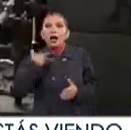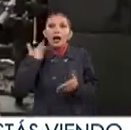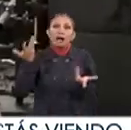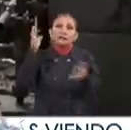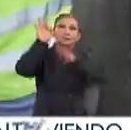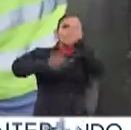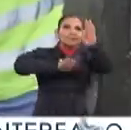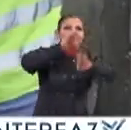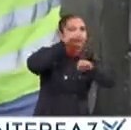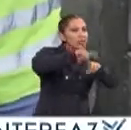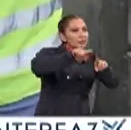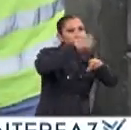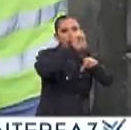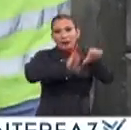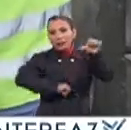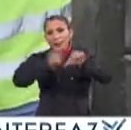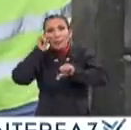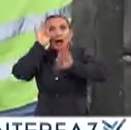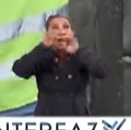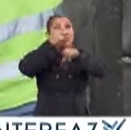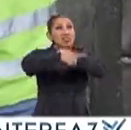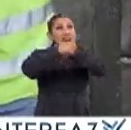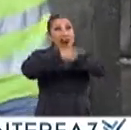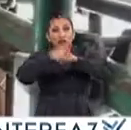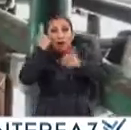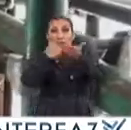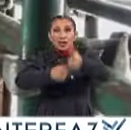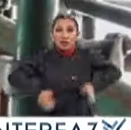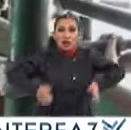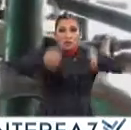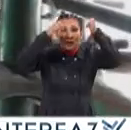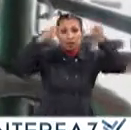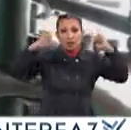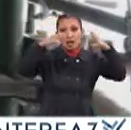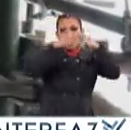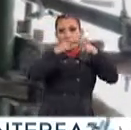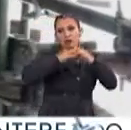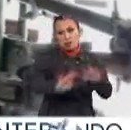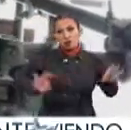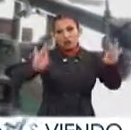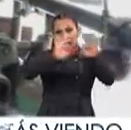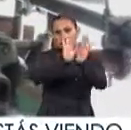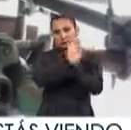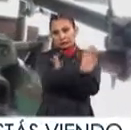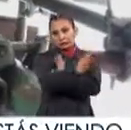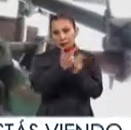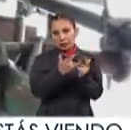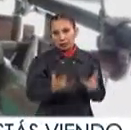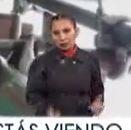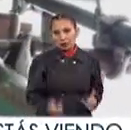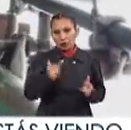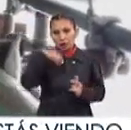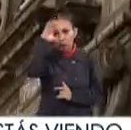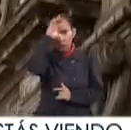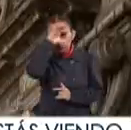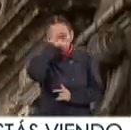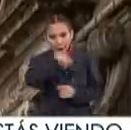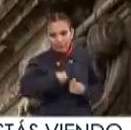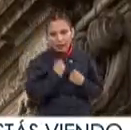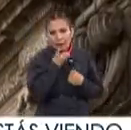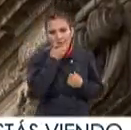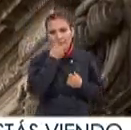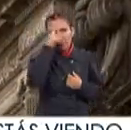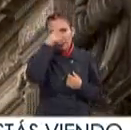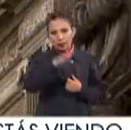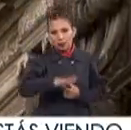lugar diversas acciones Para la atención de los daños En este inmueble religioso De gran importancia Para la historia, cultura Y vida